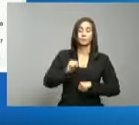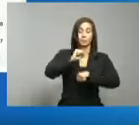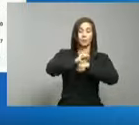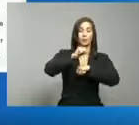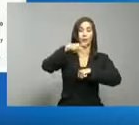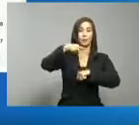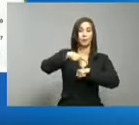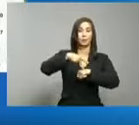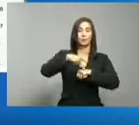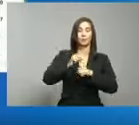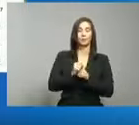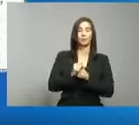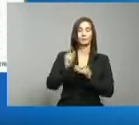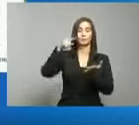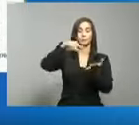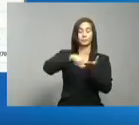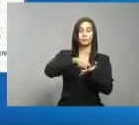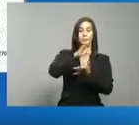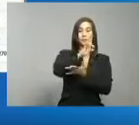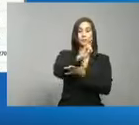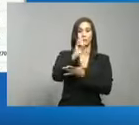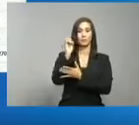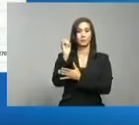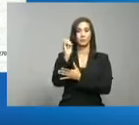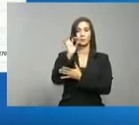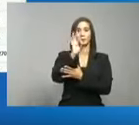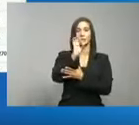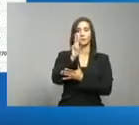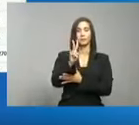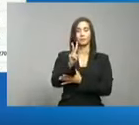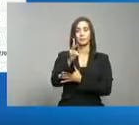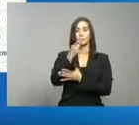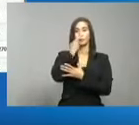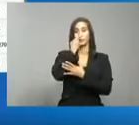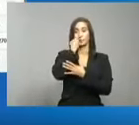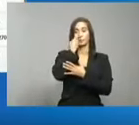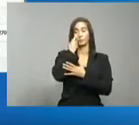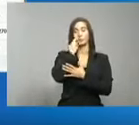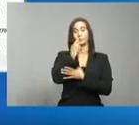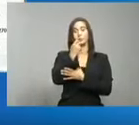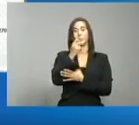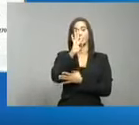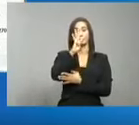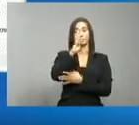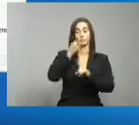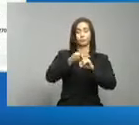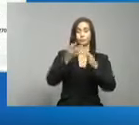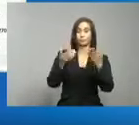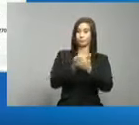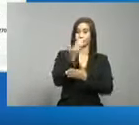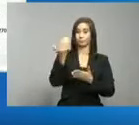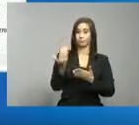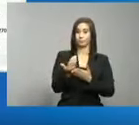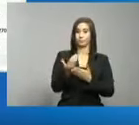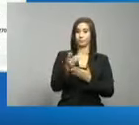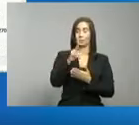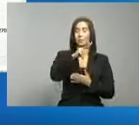Macorís, 1.792 pruebas realizadas, 4 casos nuevos,